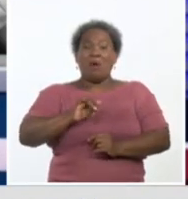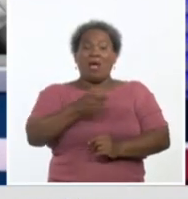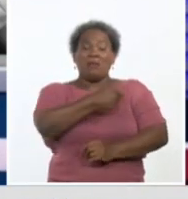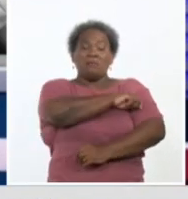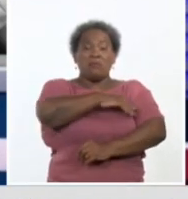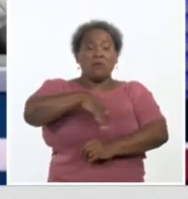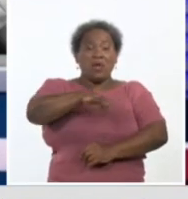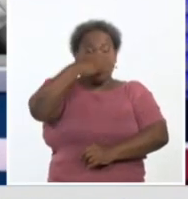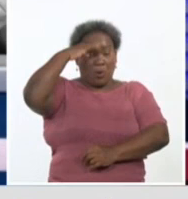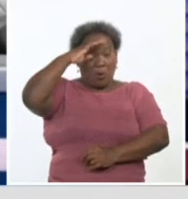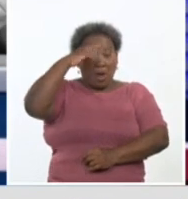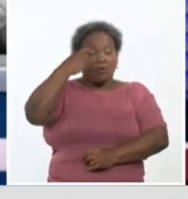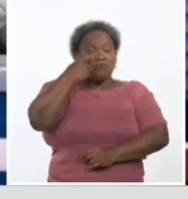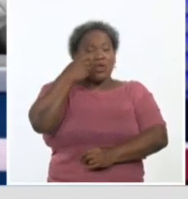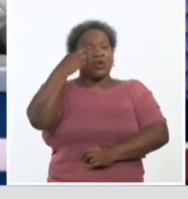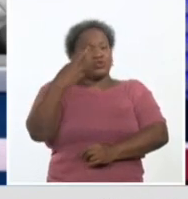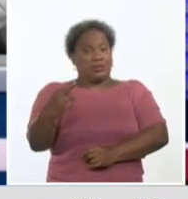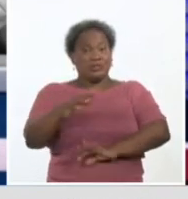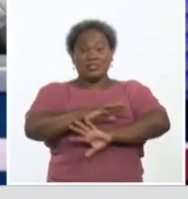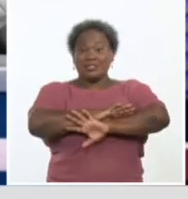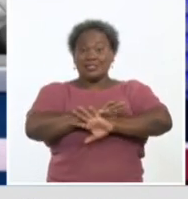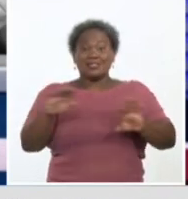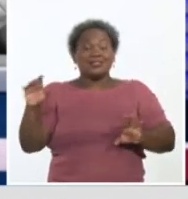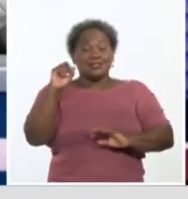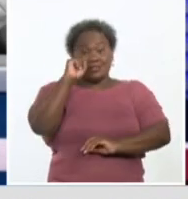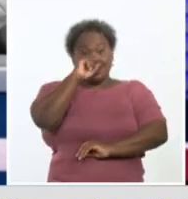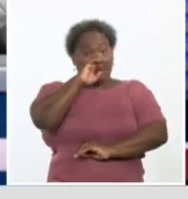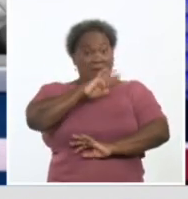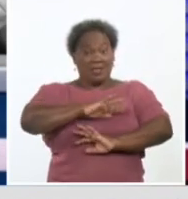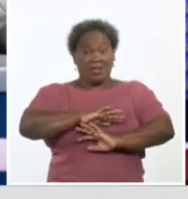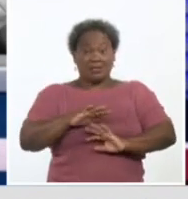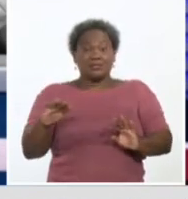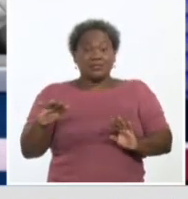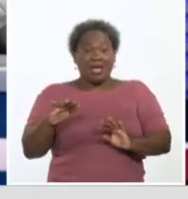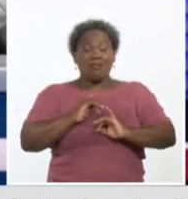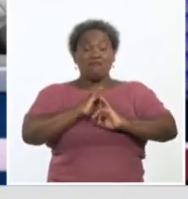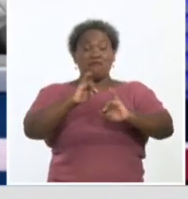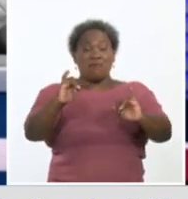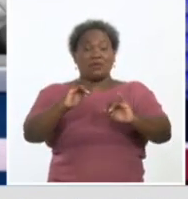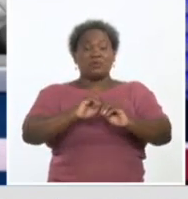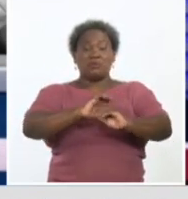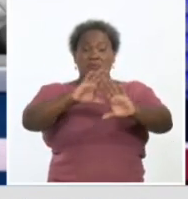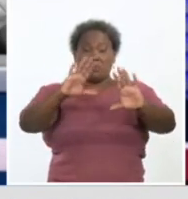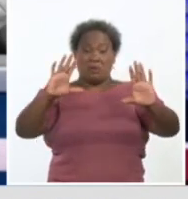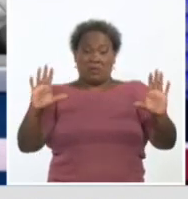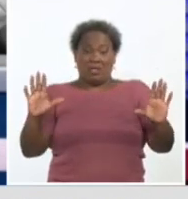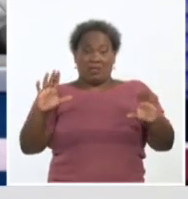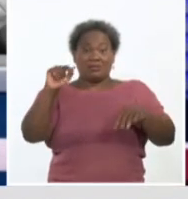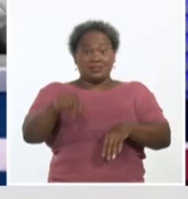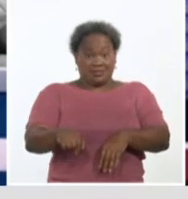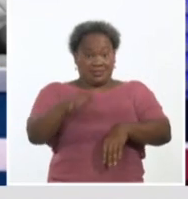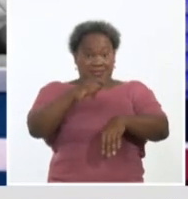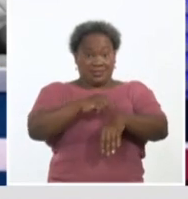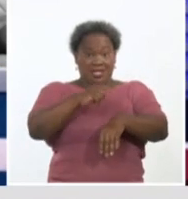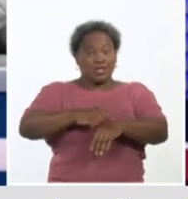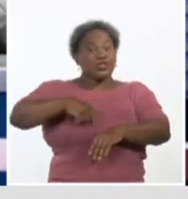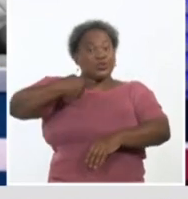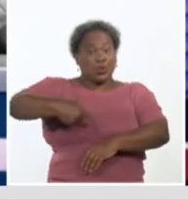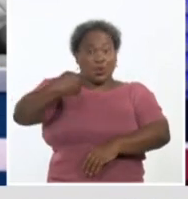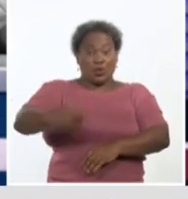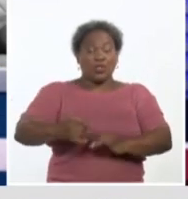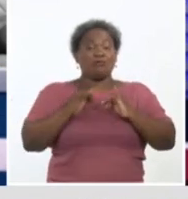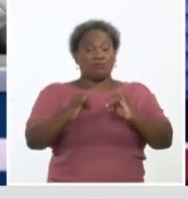reconocimiento. De esta forma estamos poniendo punto final a esta conferencia de prensa, espacio que lleva usted en cada mañana a la